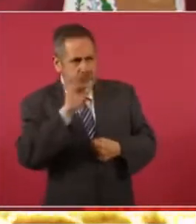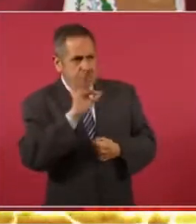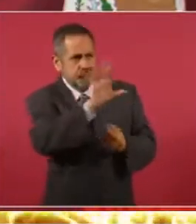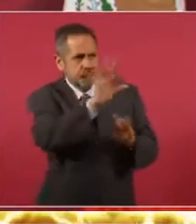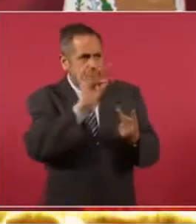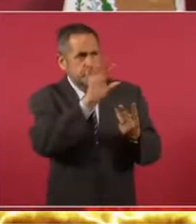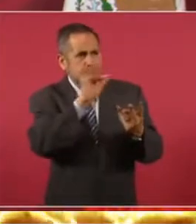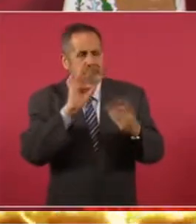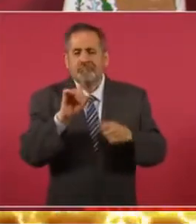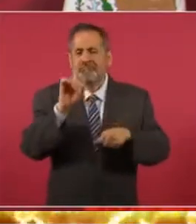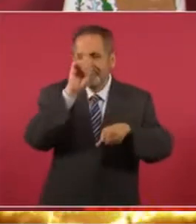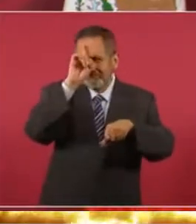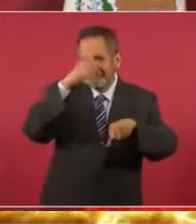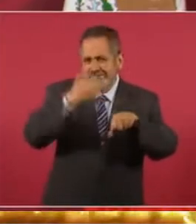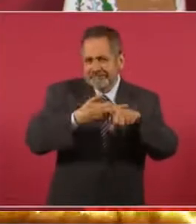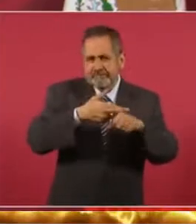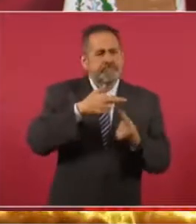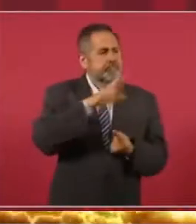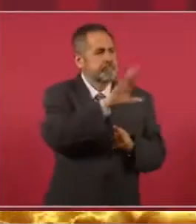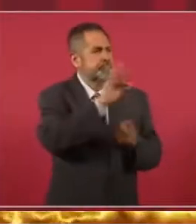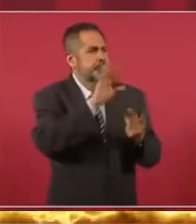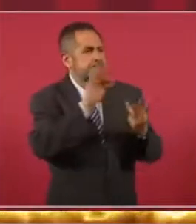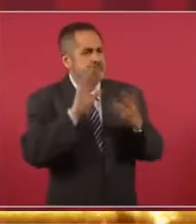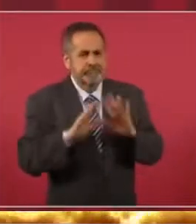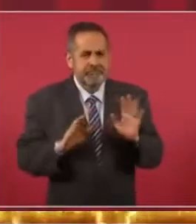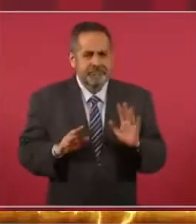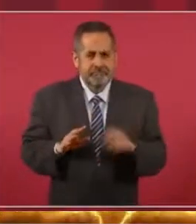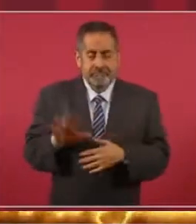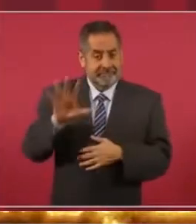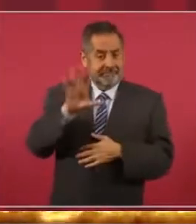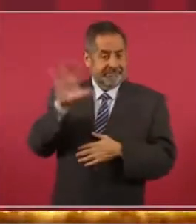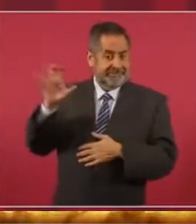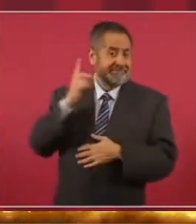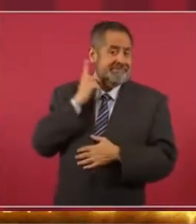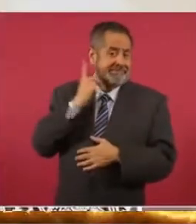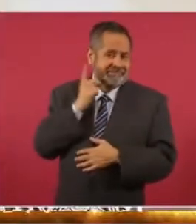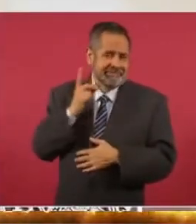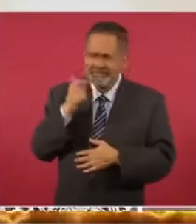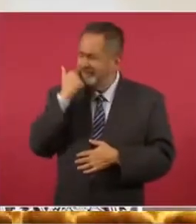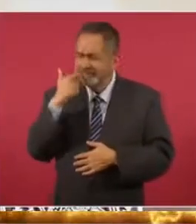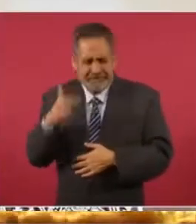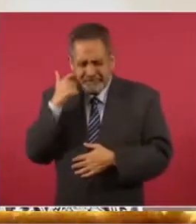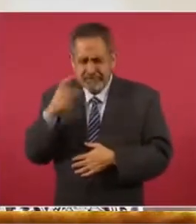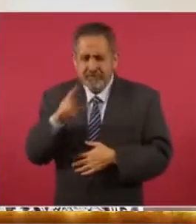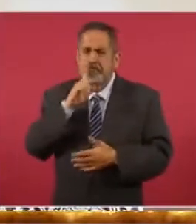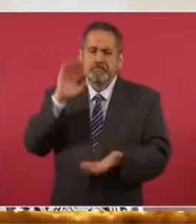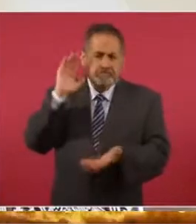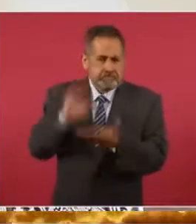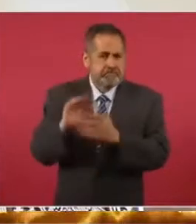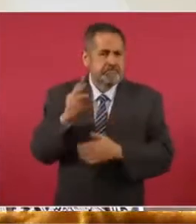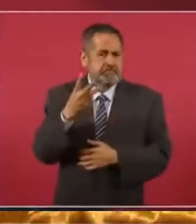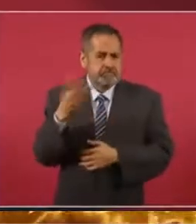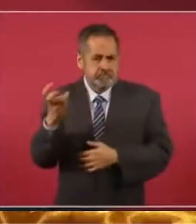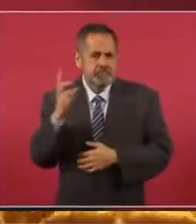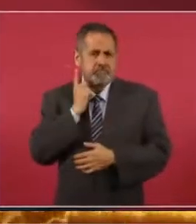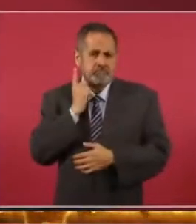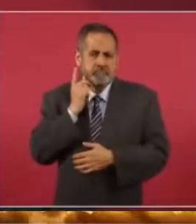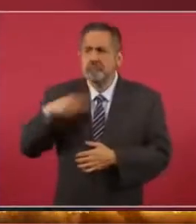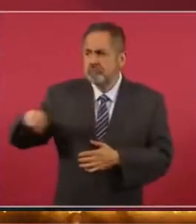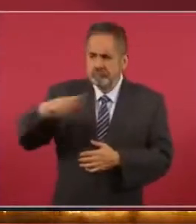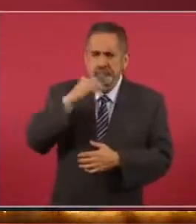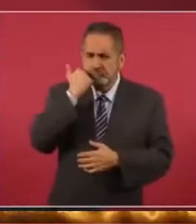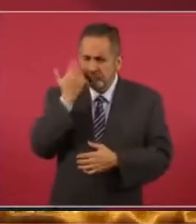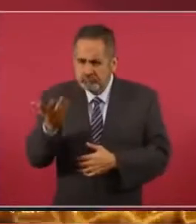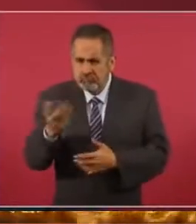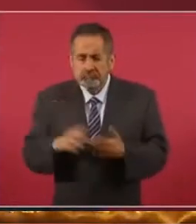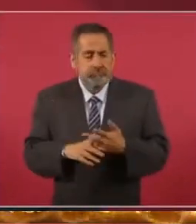consejeros y la gente no quiere que haya 500 diputados, sino 300. Y la gente quiere que